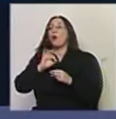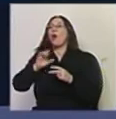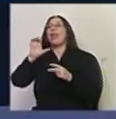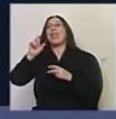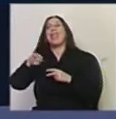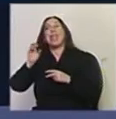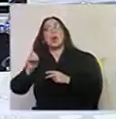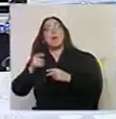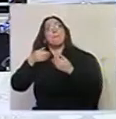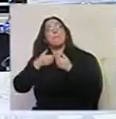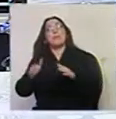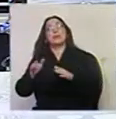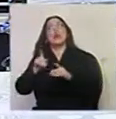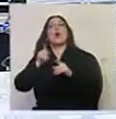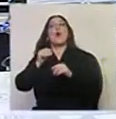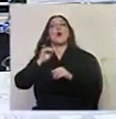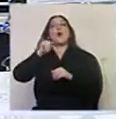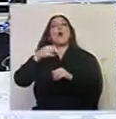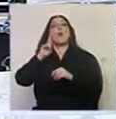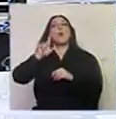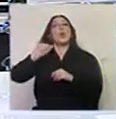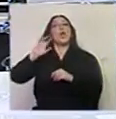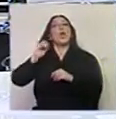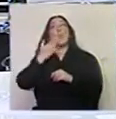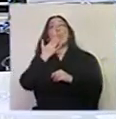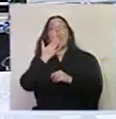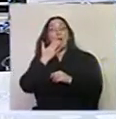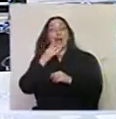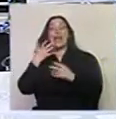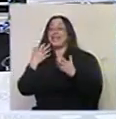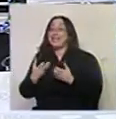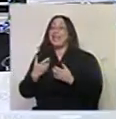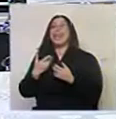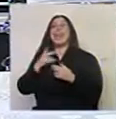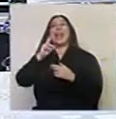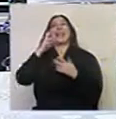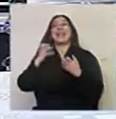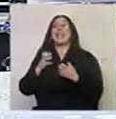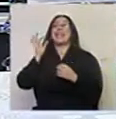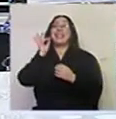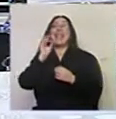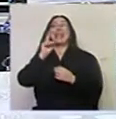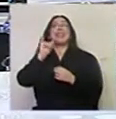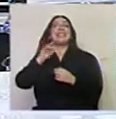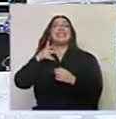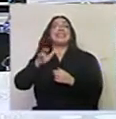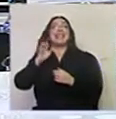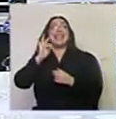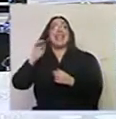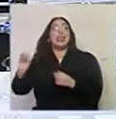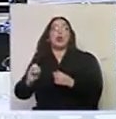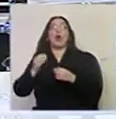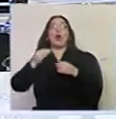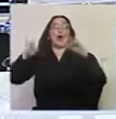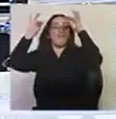diferencia que empezó con Julio Boca. Yo creo que todos los niños quieren ser Richeto, todos los niños quieren ser Diego, todos los niños quieren ser Martín. Hay un